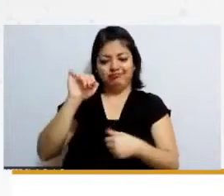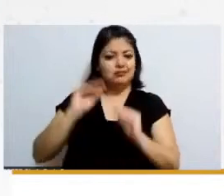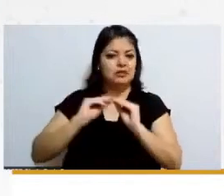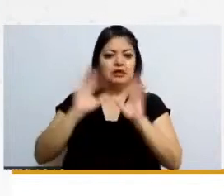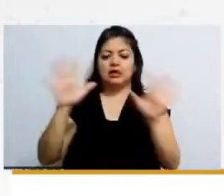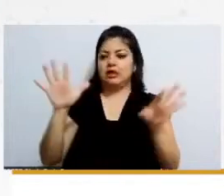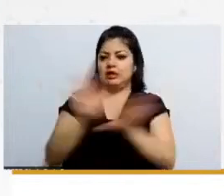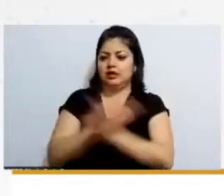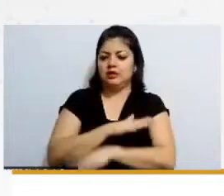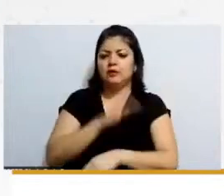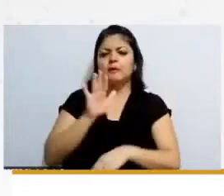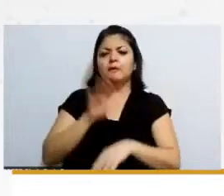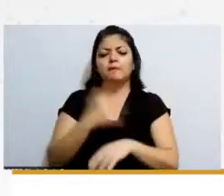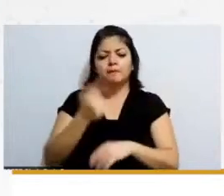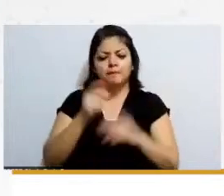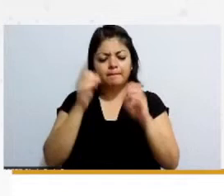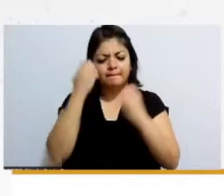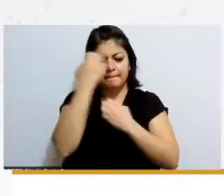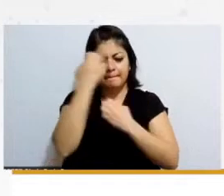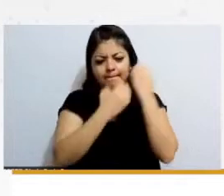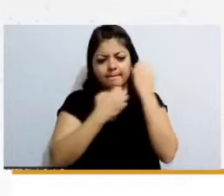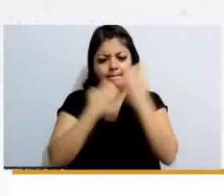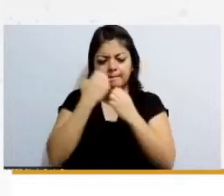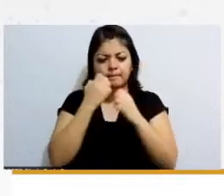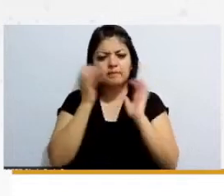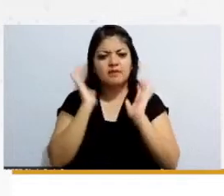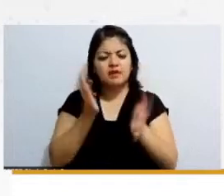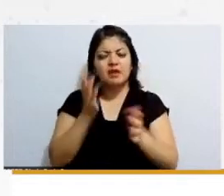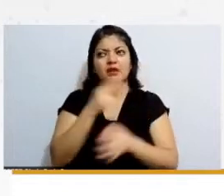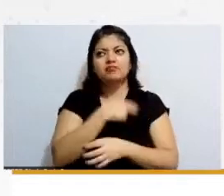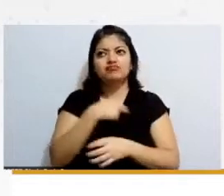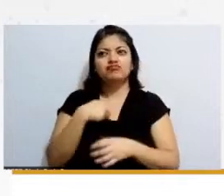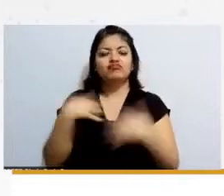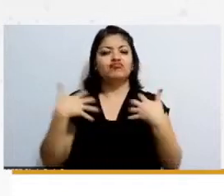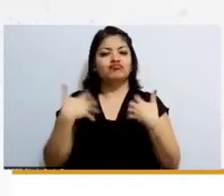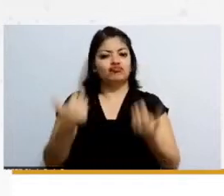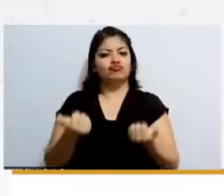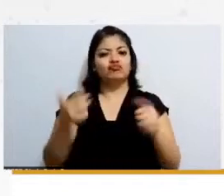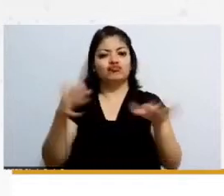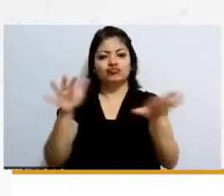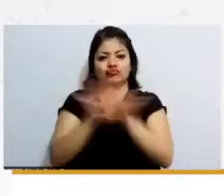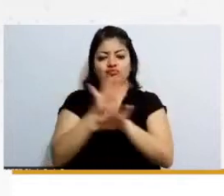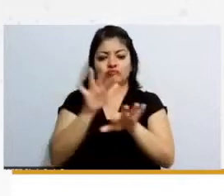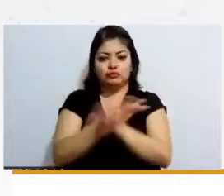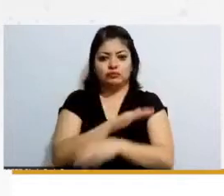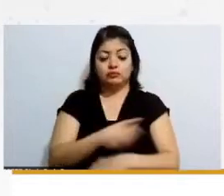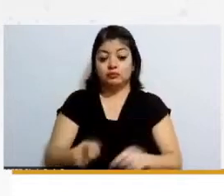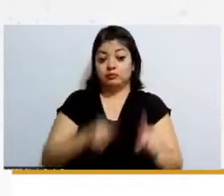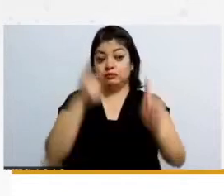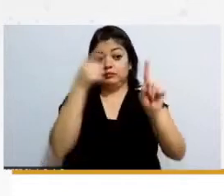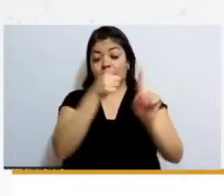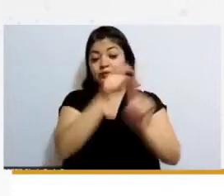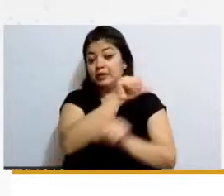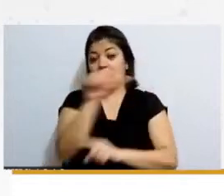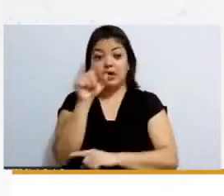interpretaciones ha cambiado la la perspectiva de género comenzamos a verlo un poquito más con